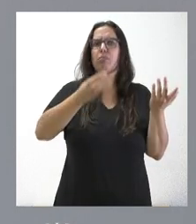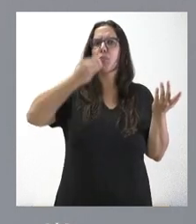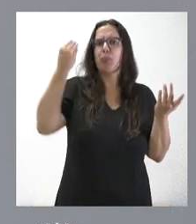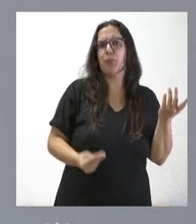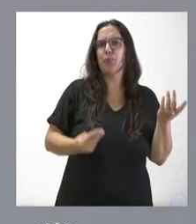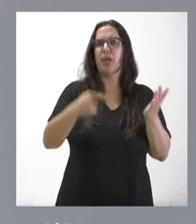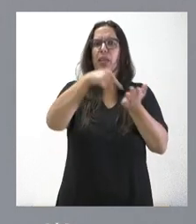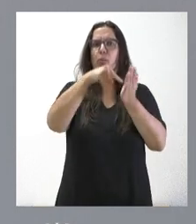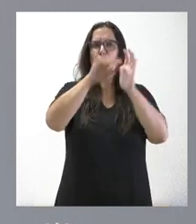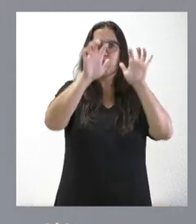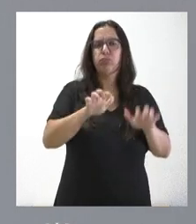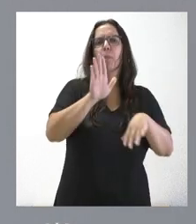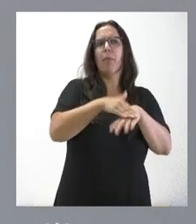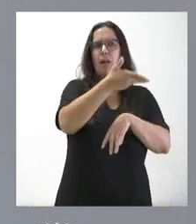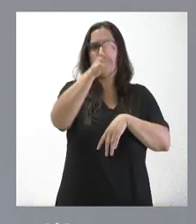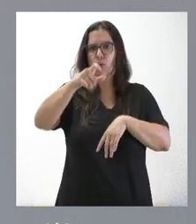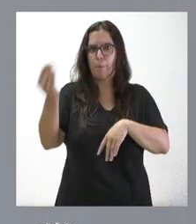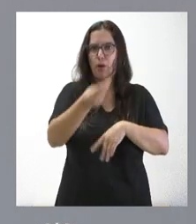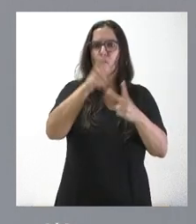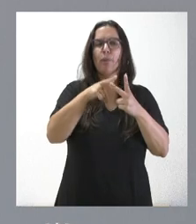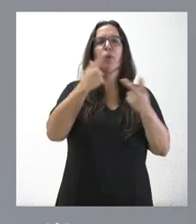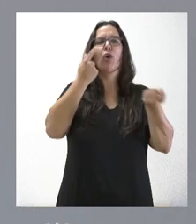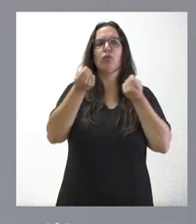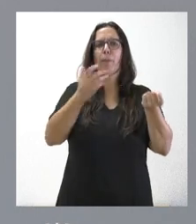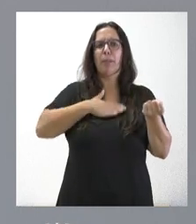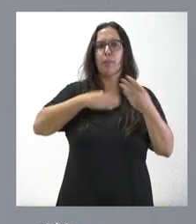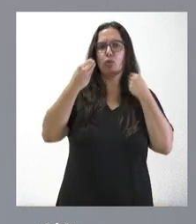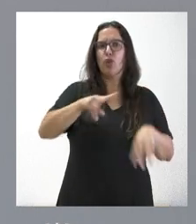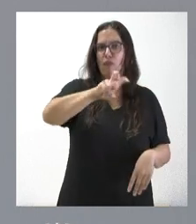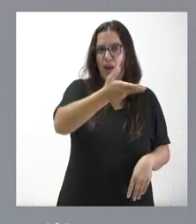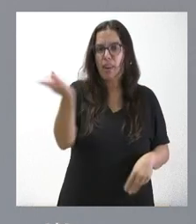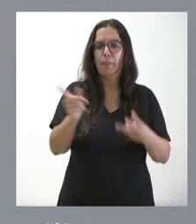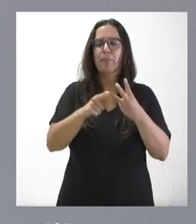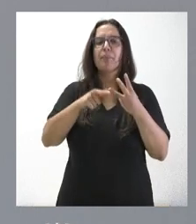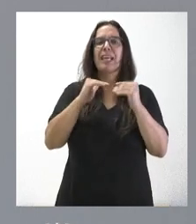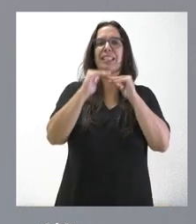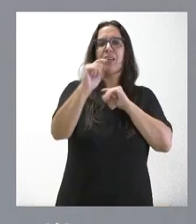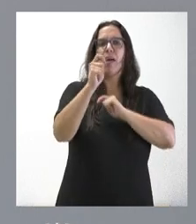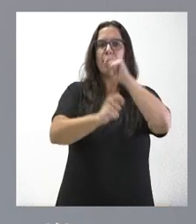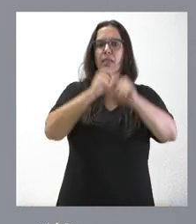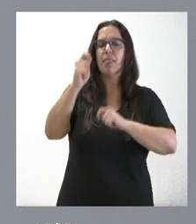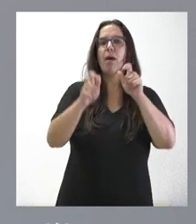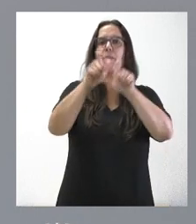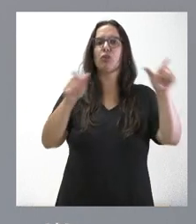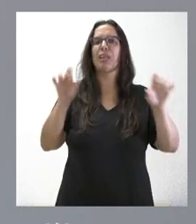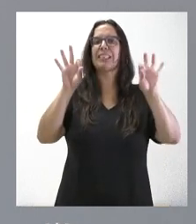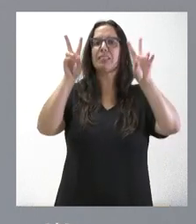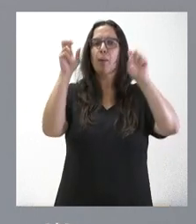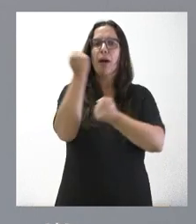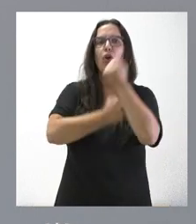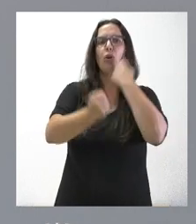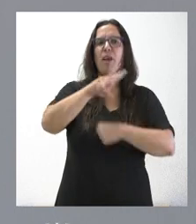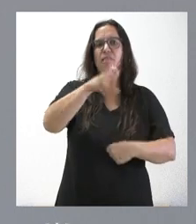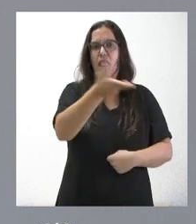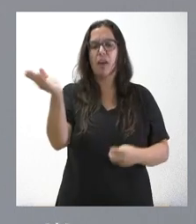impuestos sirve para la gente, regular el patrimonio histórico sirve para la gente, dar estabilidad al conjunto de los ciudadanos y la economía sirve para la